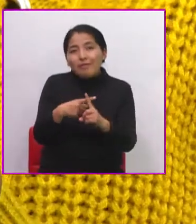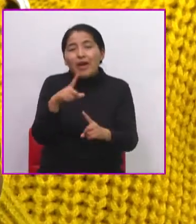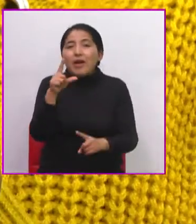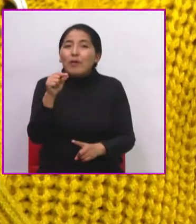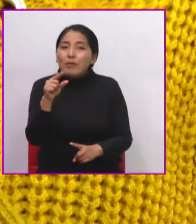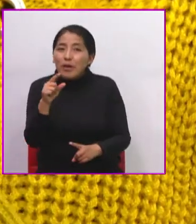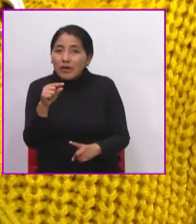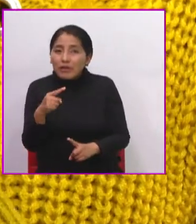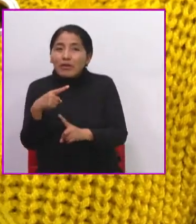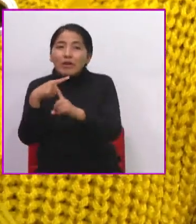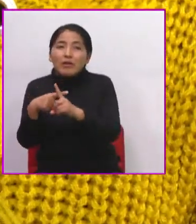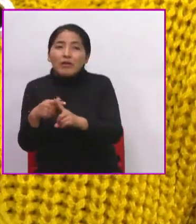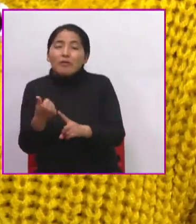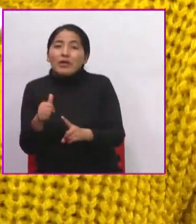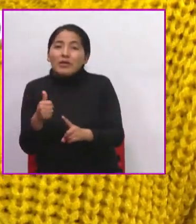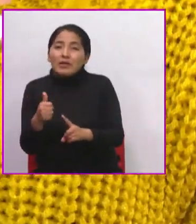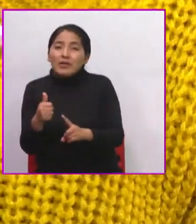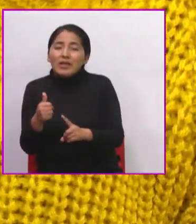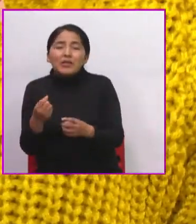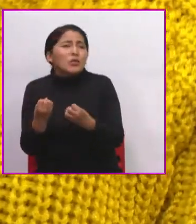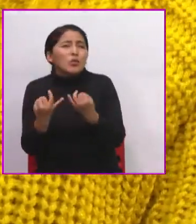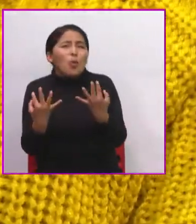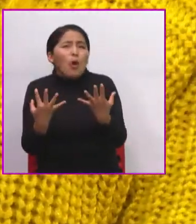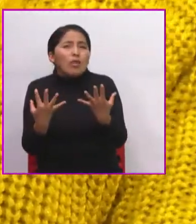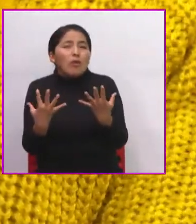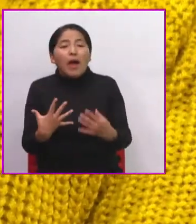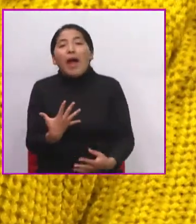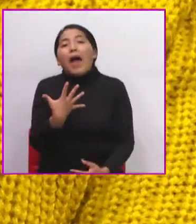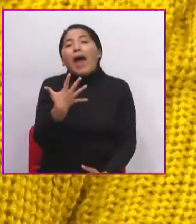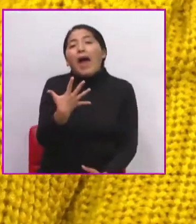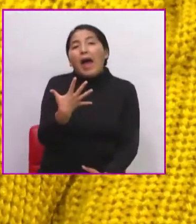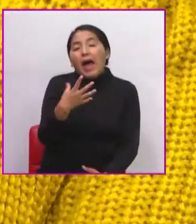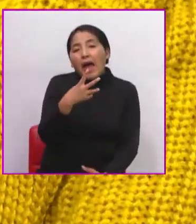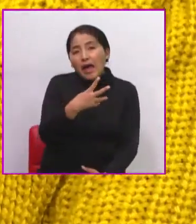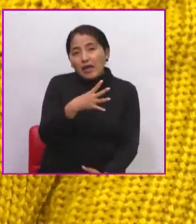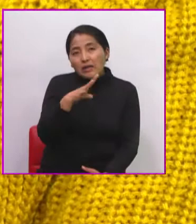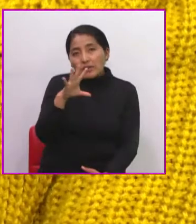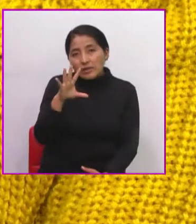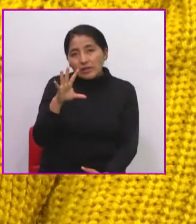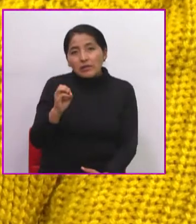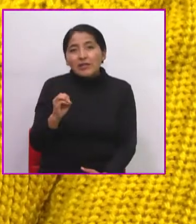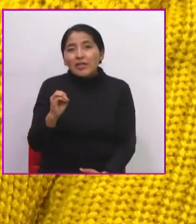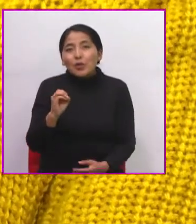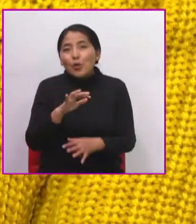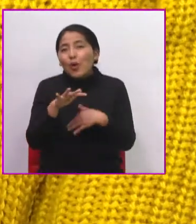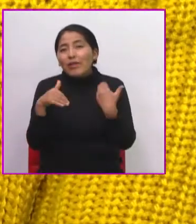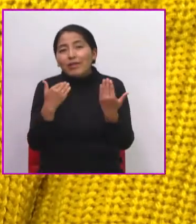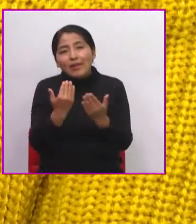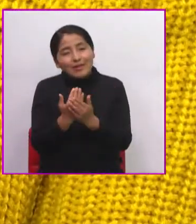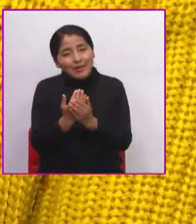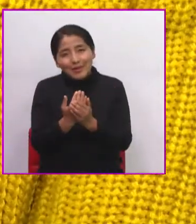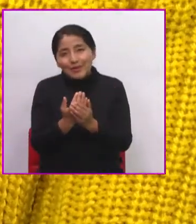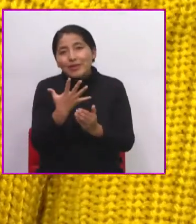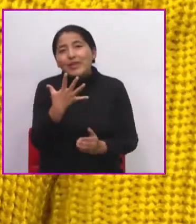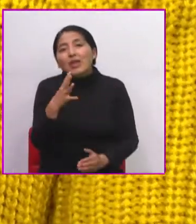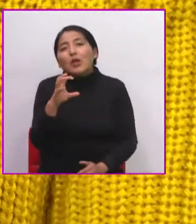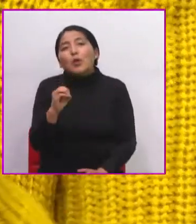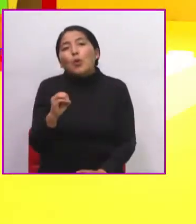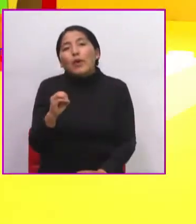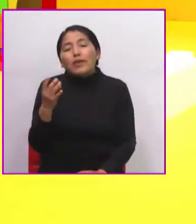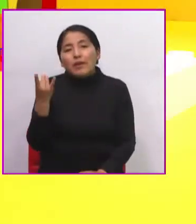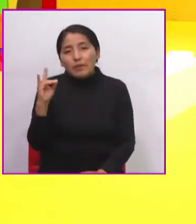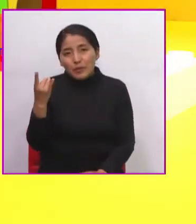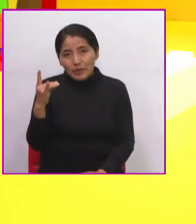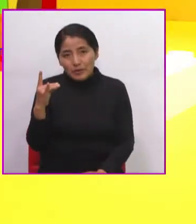billete de 10. Entonces, ¿cuánto va a ser 20 más 20? Va a ser 40 y más los 10 va a ser 50, ¿no es cierto?